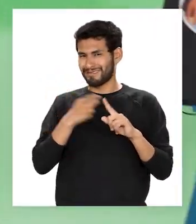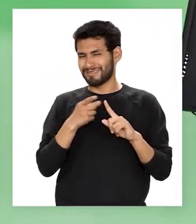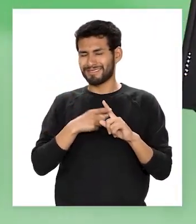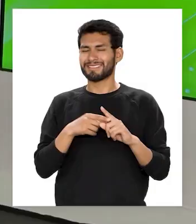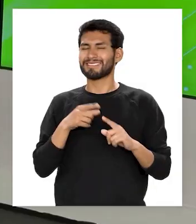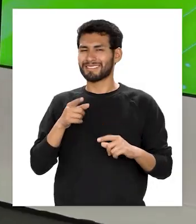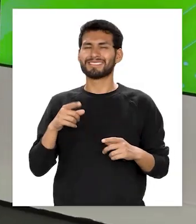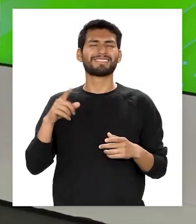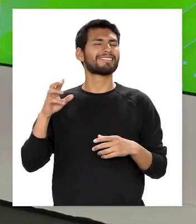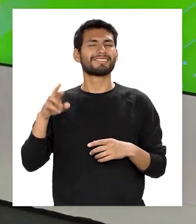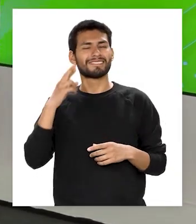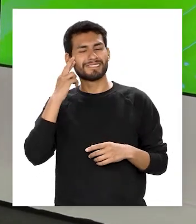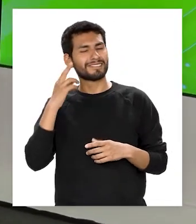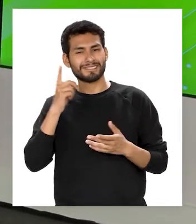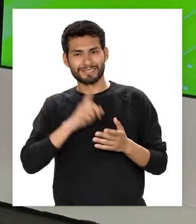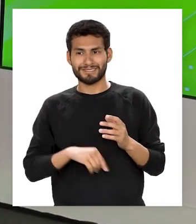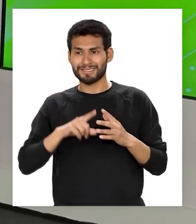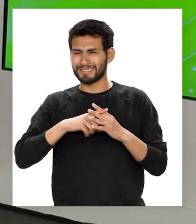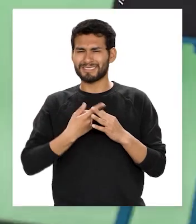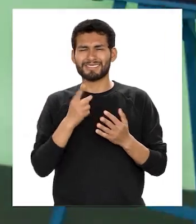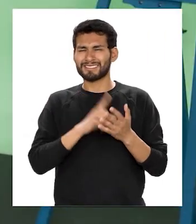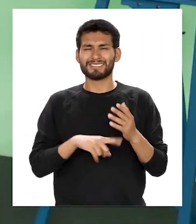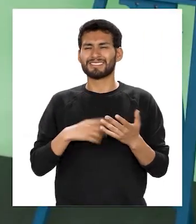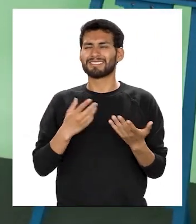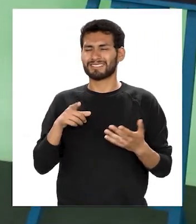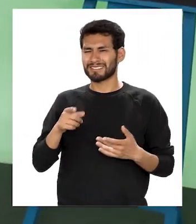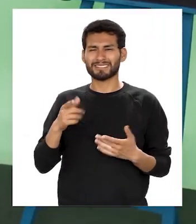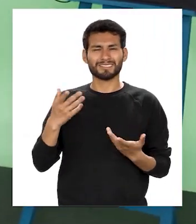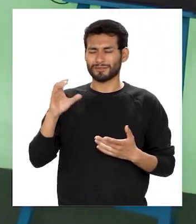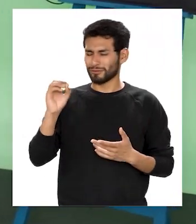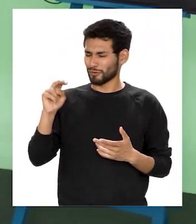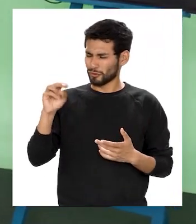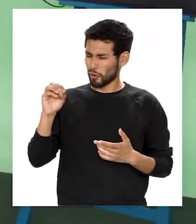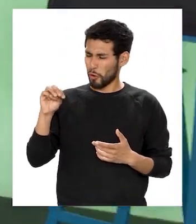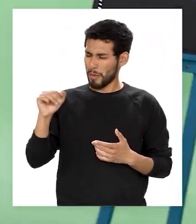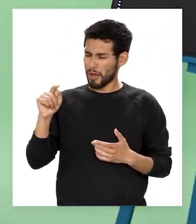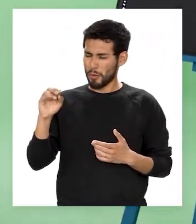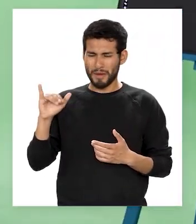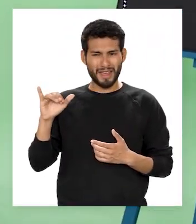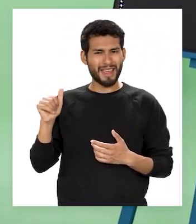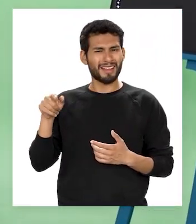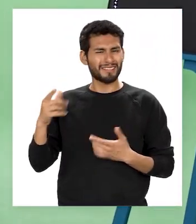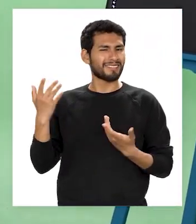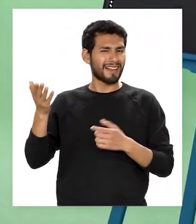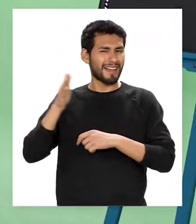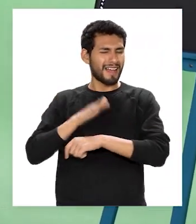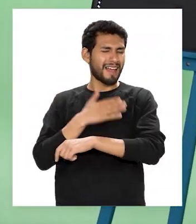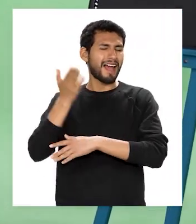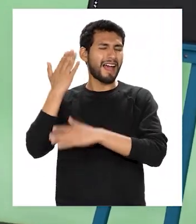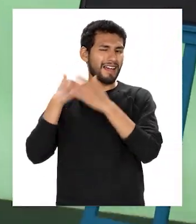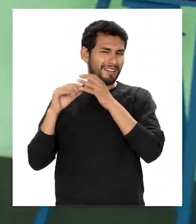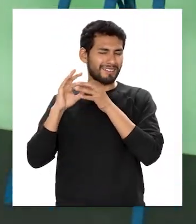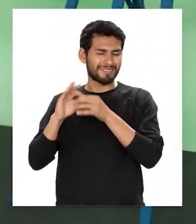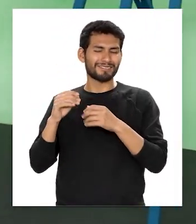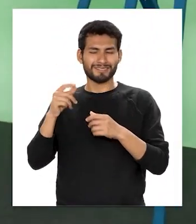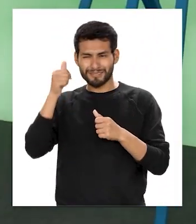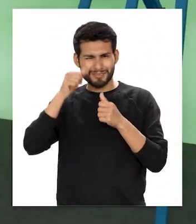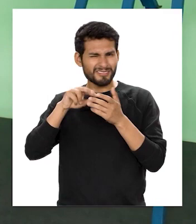Para eso, será necesario que empecemos definiendo este recurso que nos ha acompañado desde las canciones de nuestra infancia